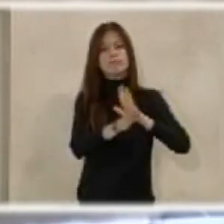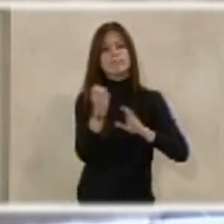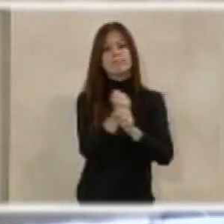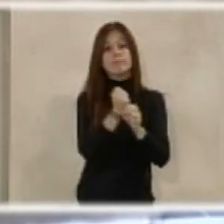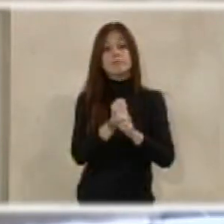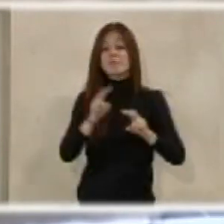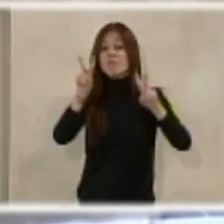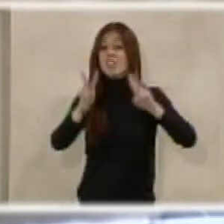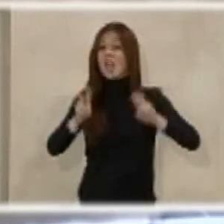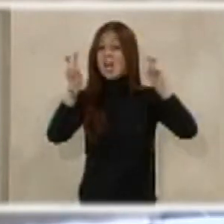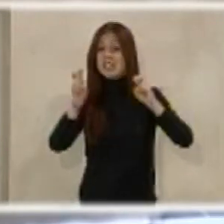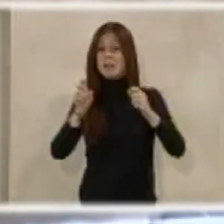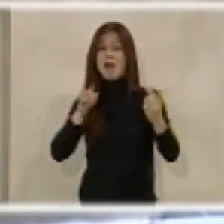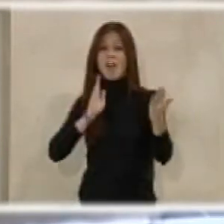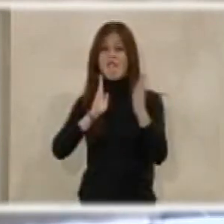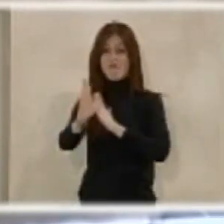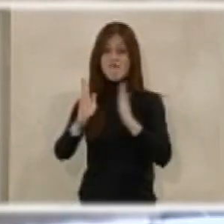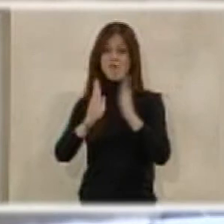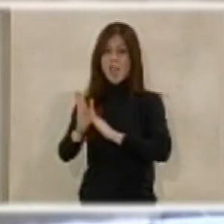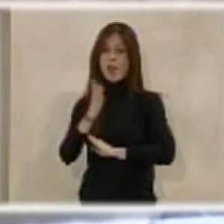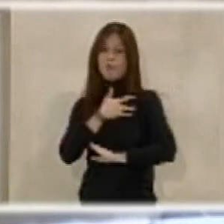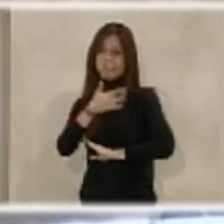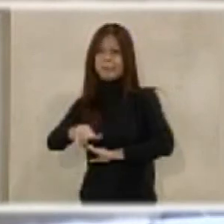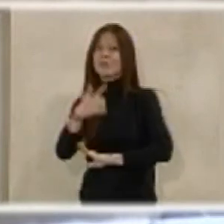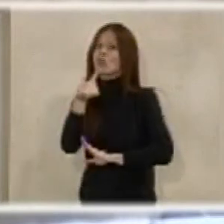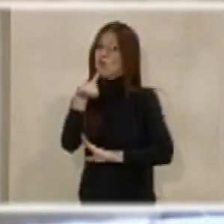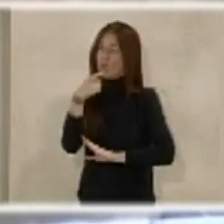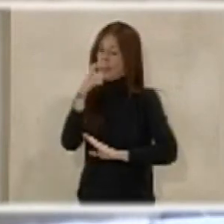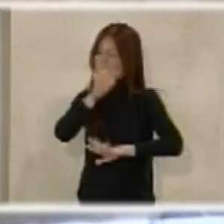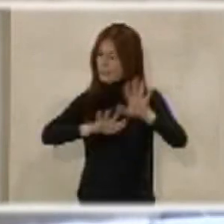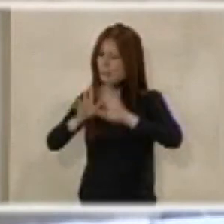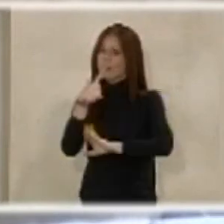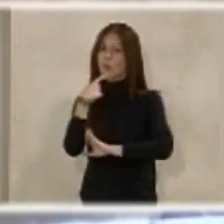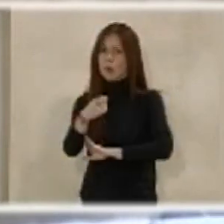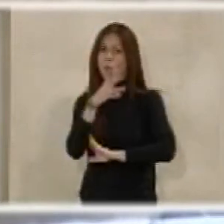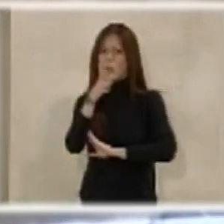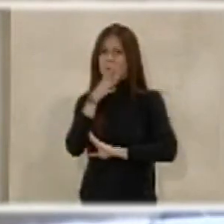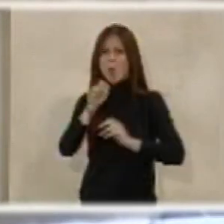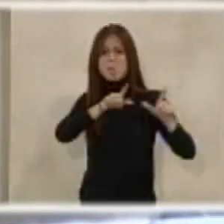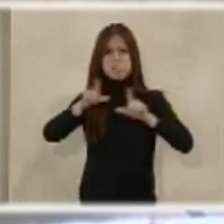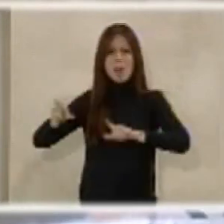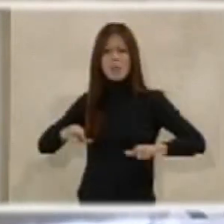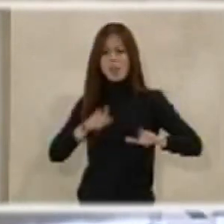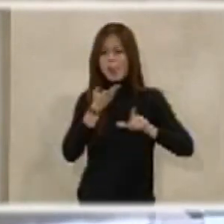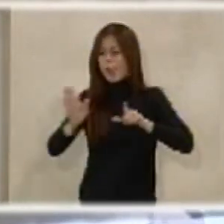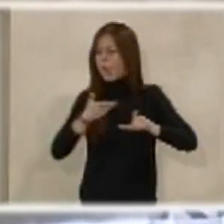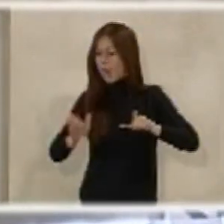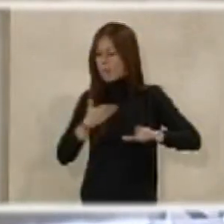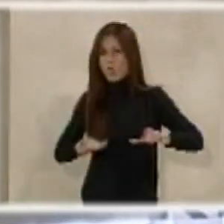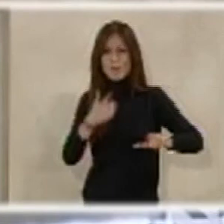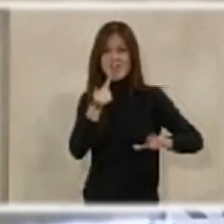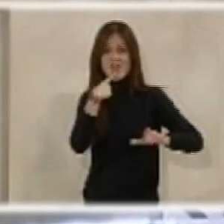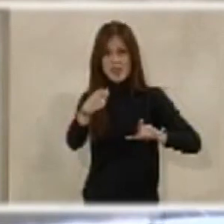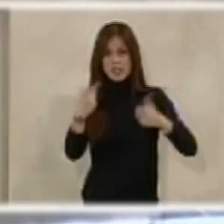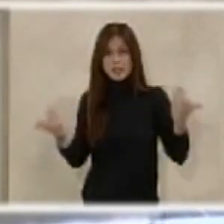En cuanto a la cesión de los viales, es cierto que es complejo porque se han hecho muchas parcelaciones y